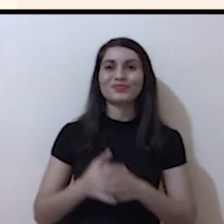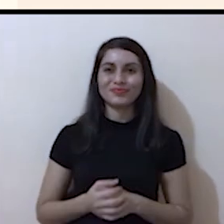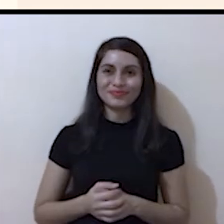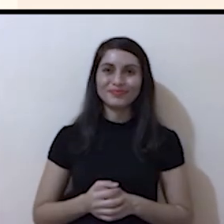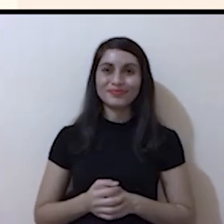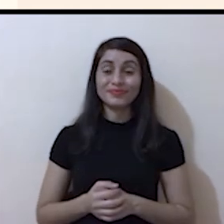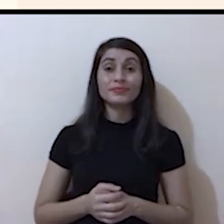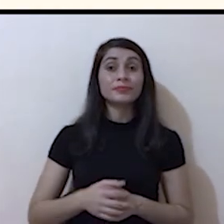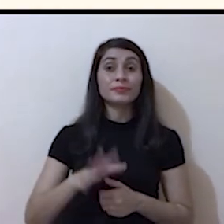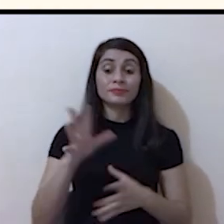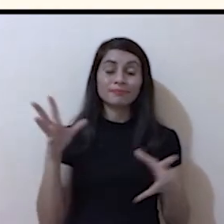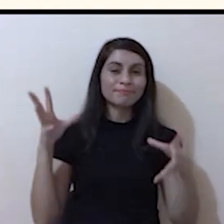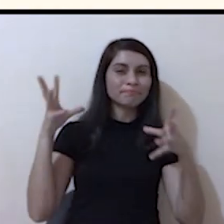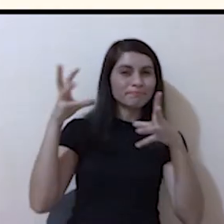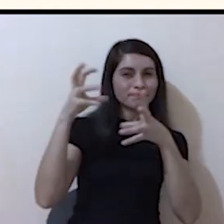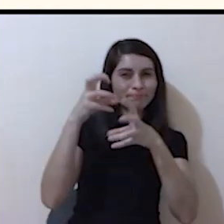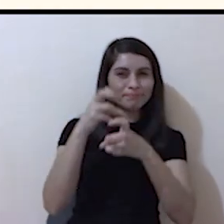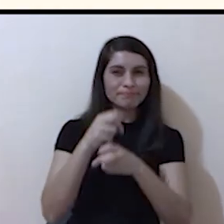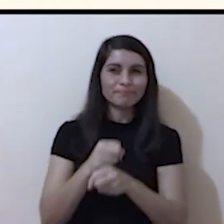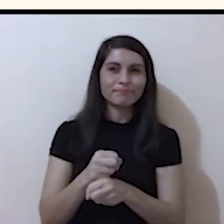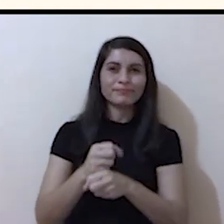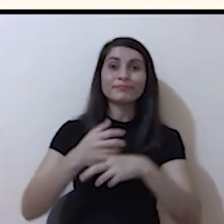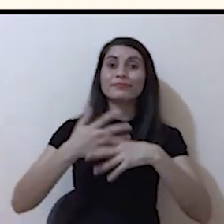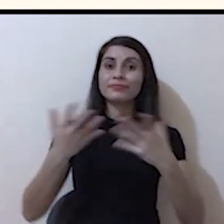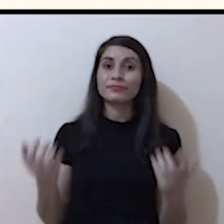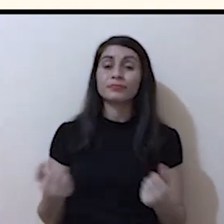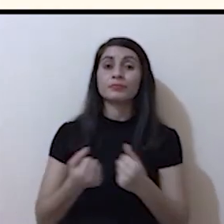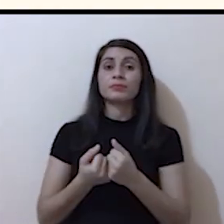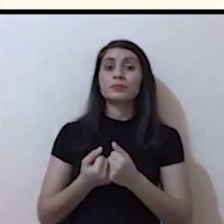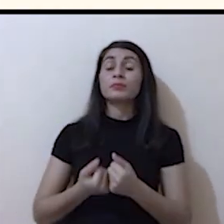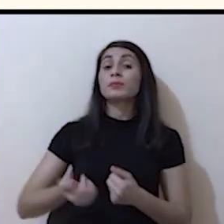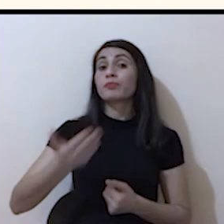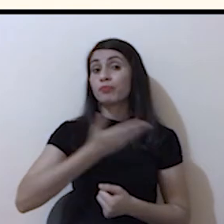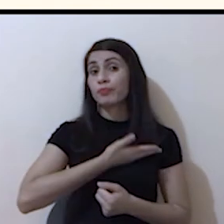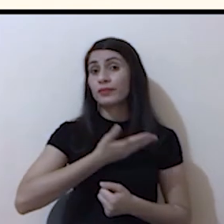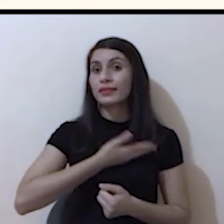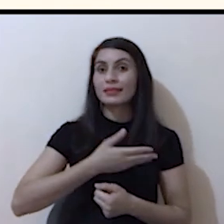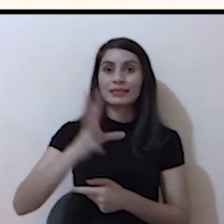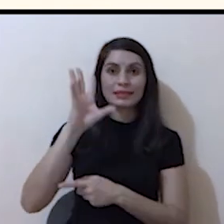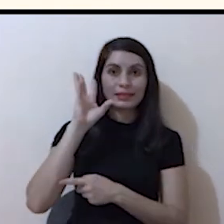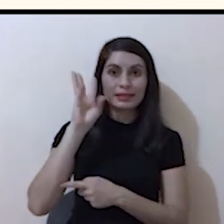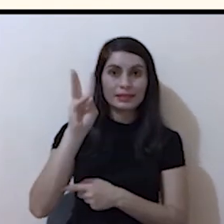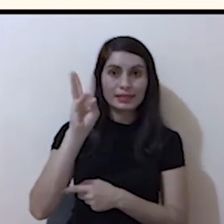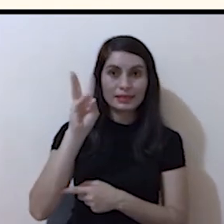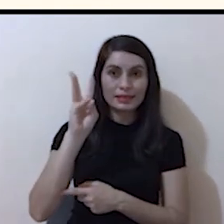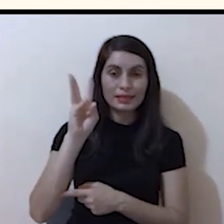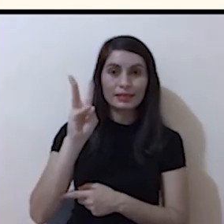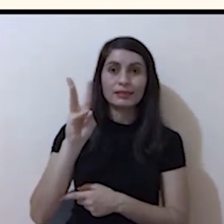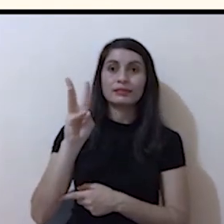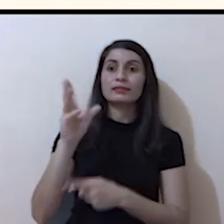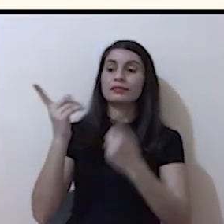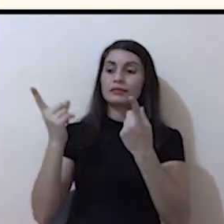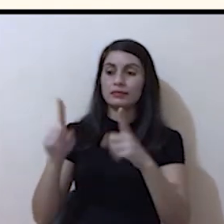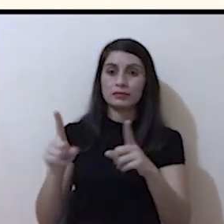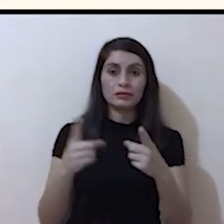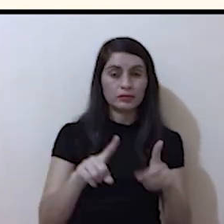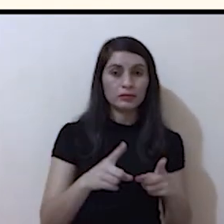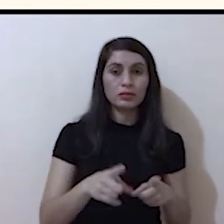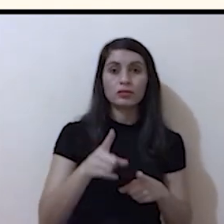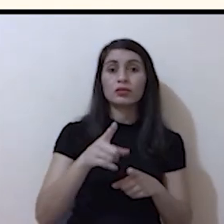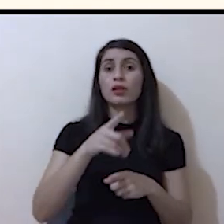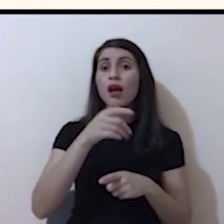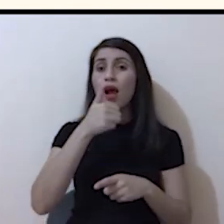A manera de conclusión, hablaremos que existen seis principales causas de la